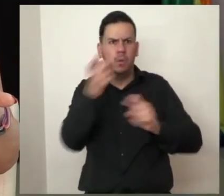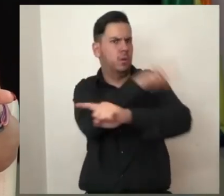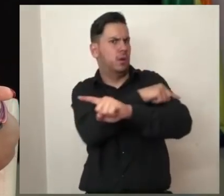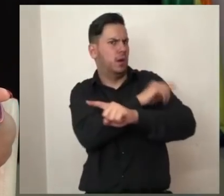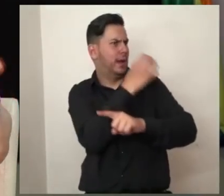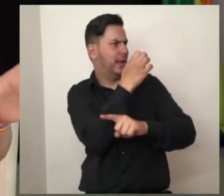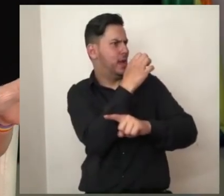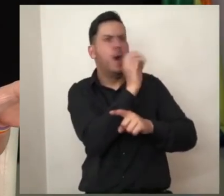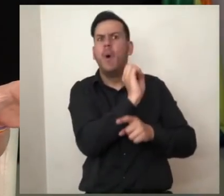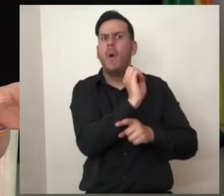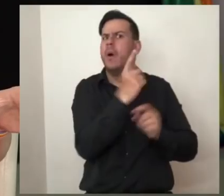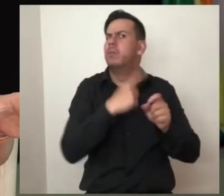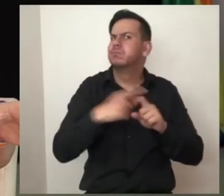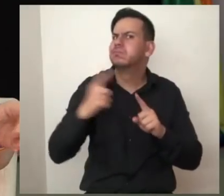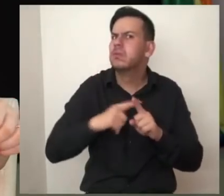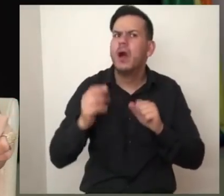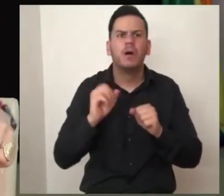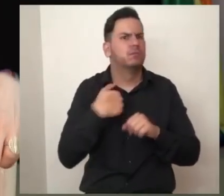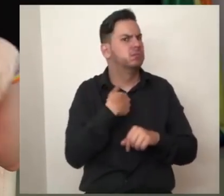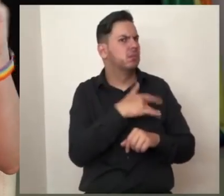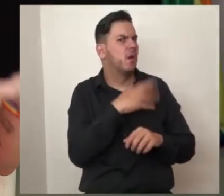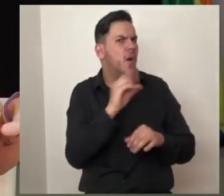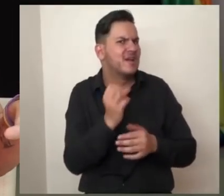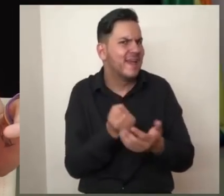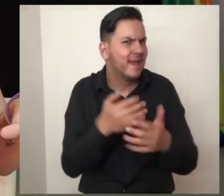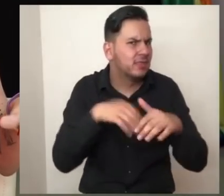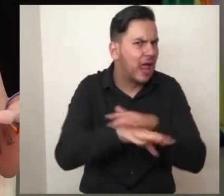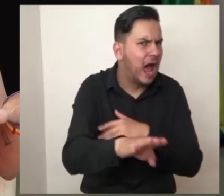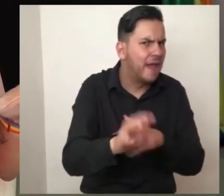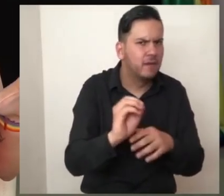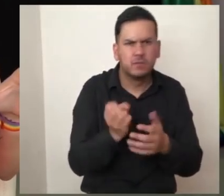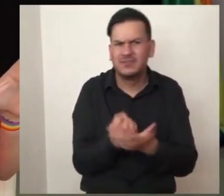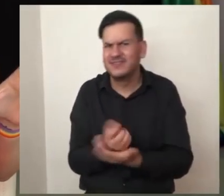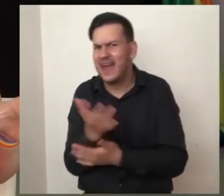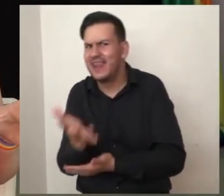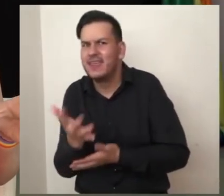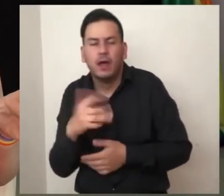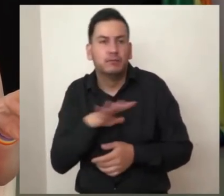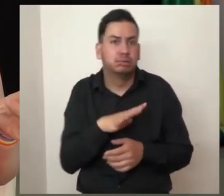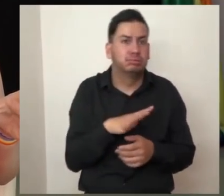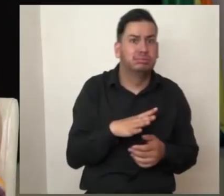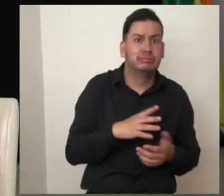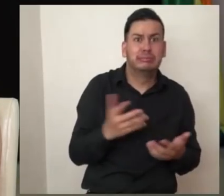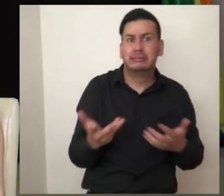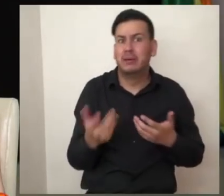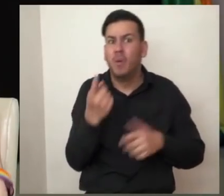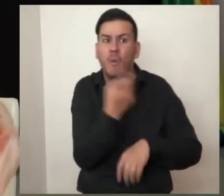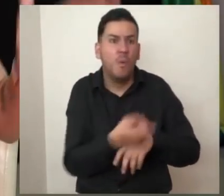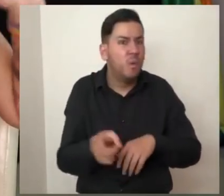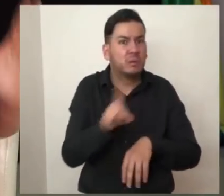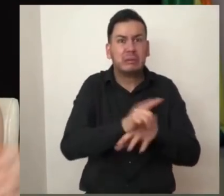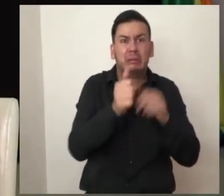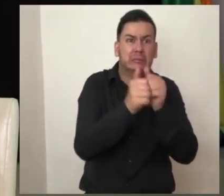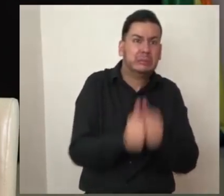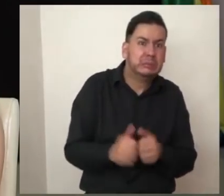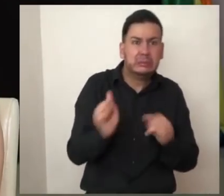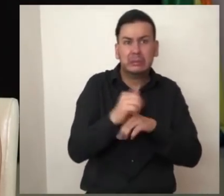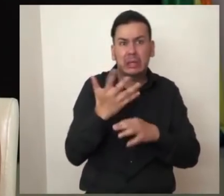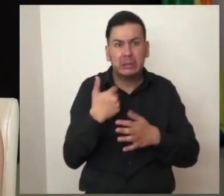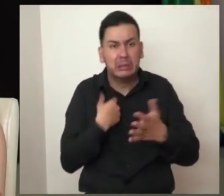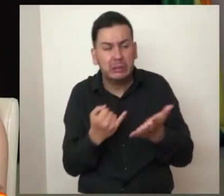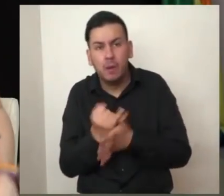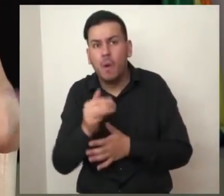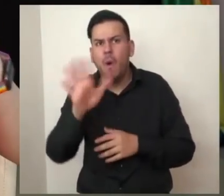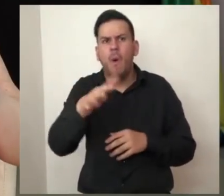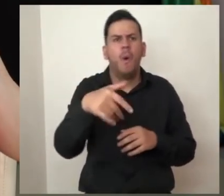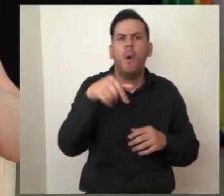oficialmente una pieza infinita de Escher, así sin entrada ni salida. Pero ahí estás así. Un día al azar mis dispositivos electrónicos de plano